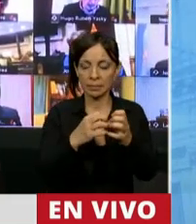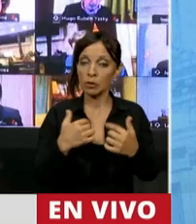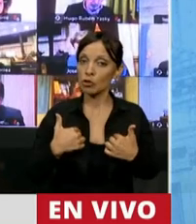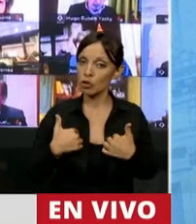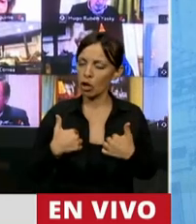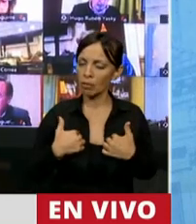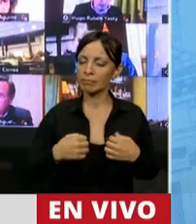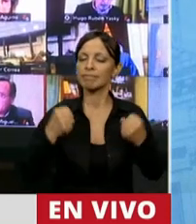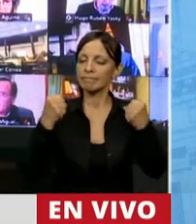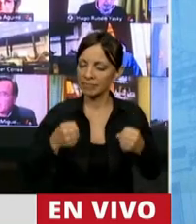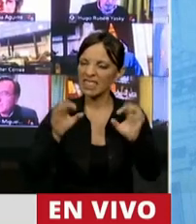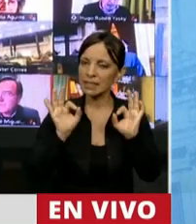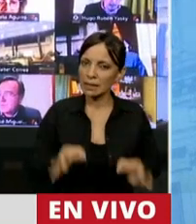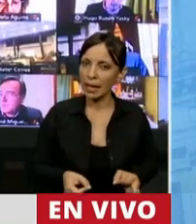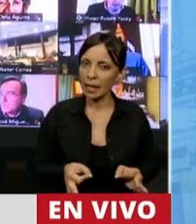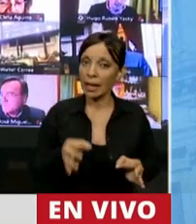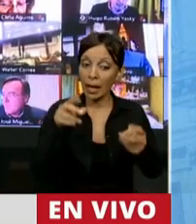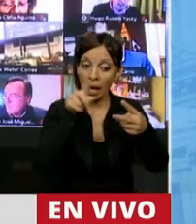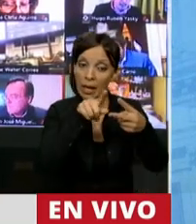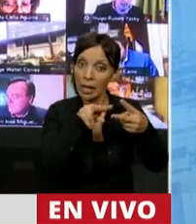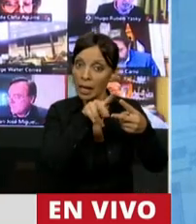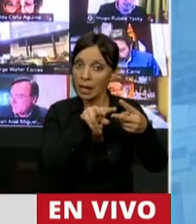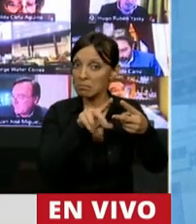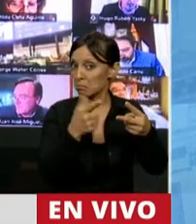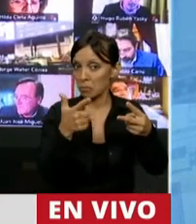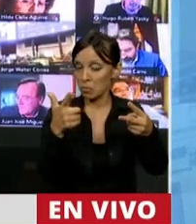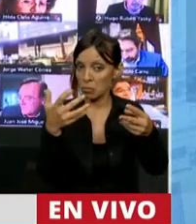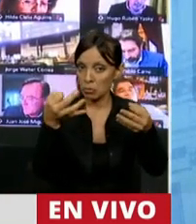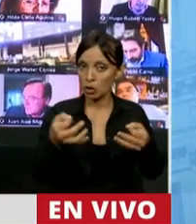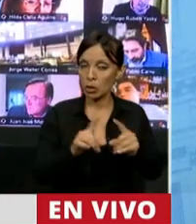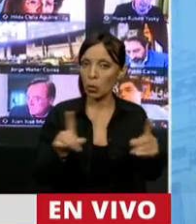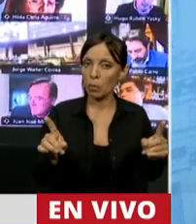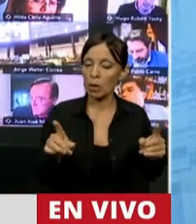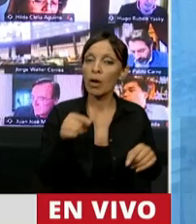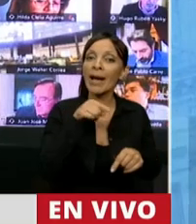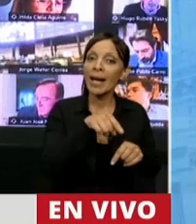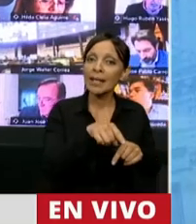íntima convicción que esa formalidad no se ha cumplido y que no es una mera formalidad.